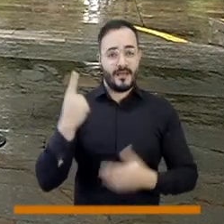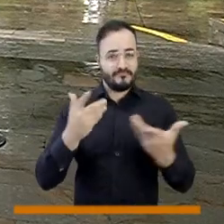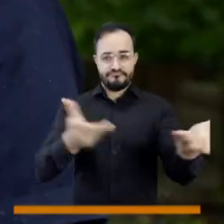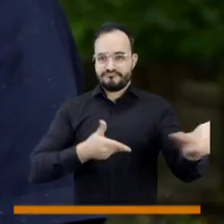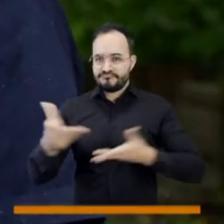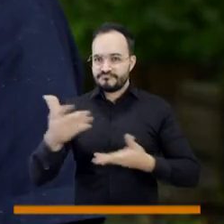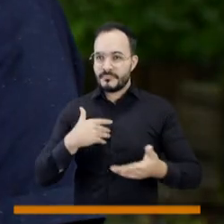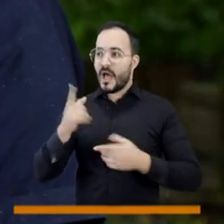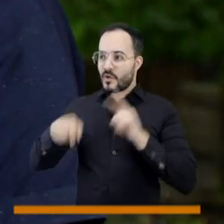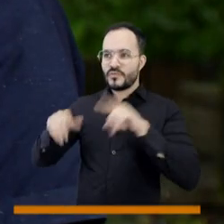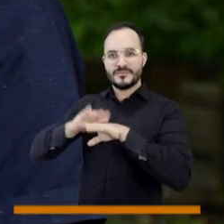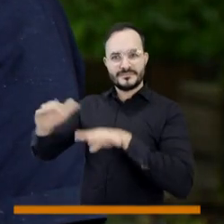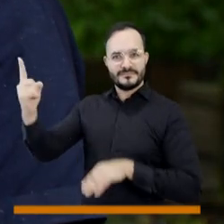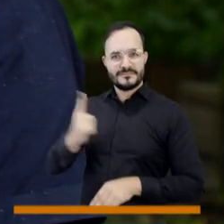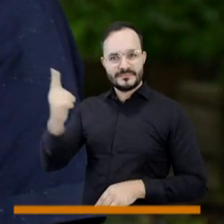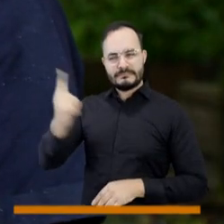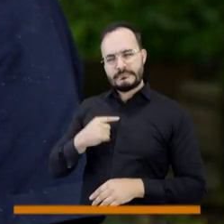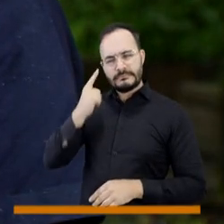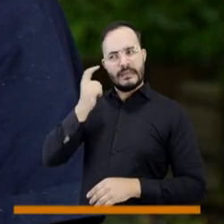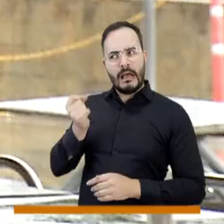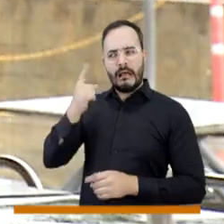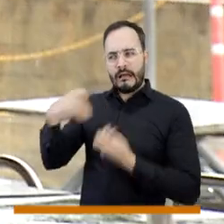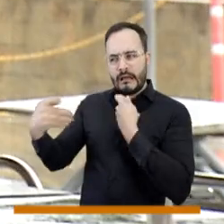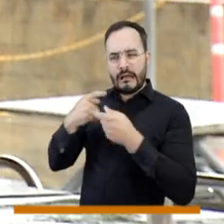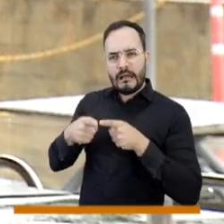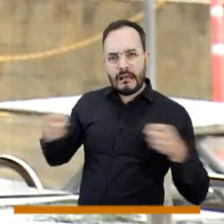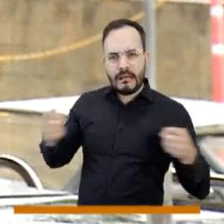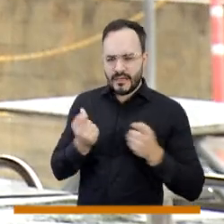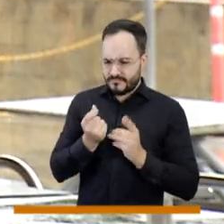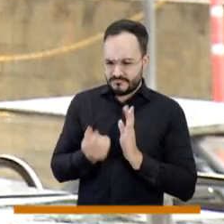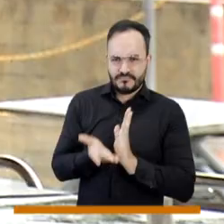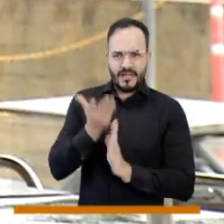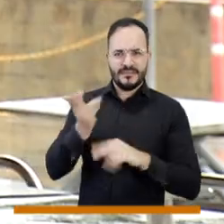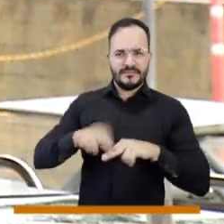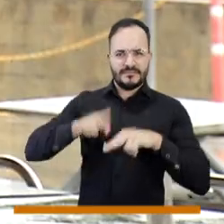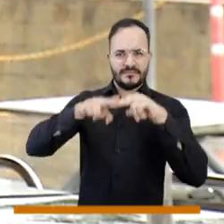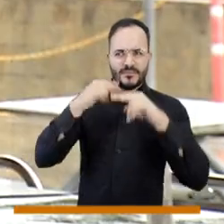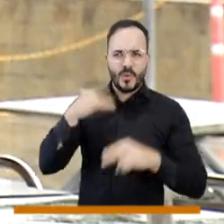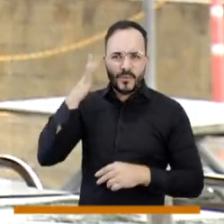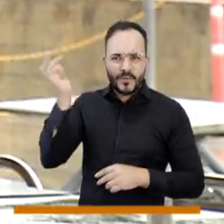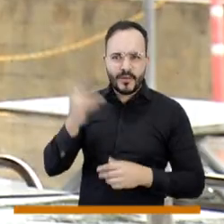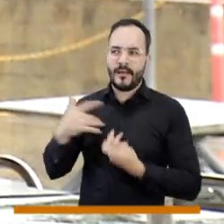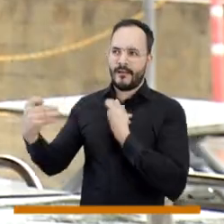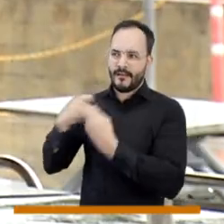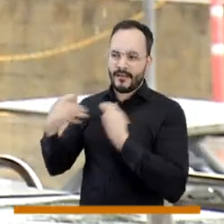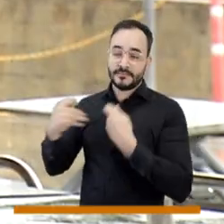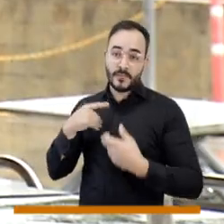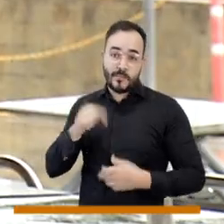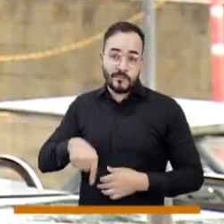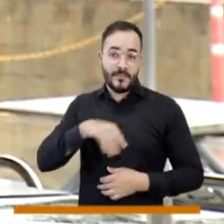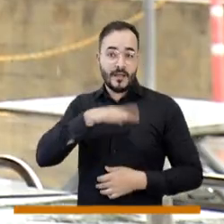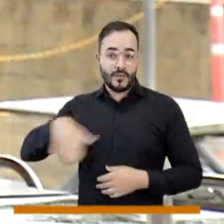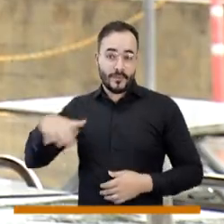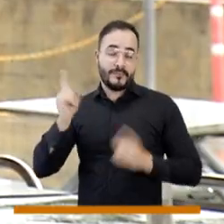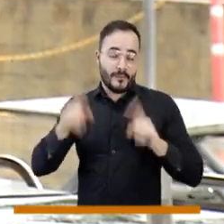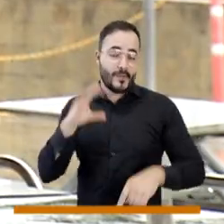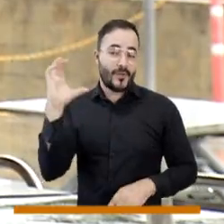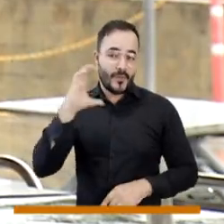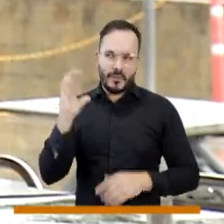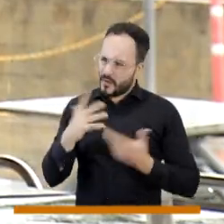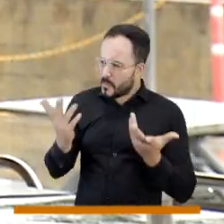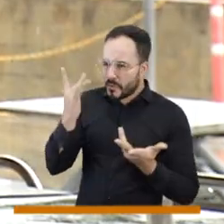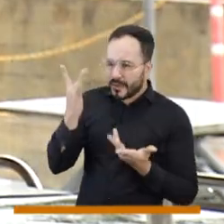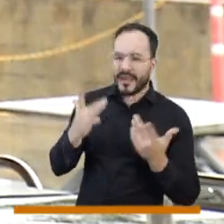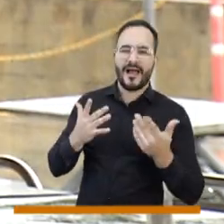referente al alza de las tarifas de servicios públicos, no solamente en Antioquia, sino en el resto del país. Y pues